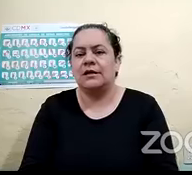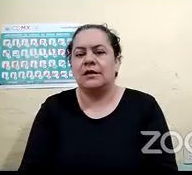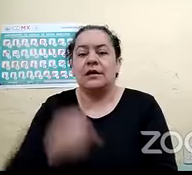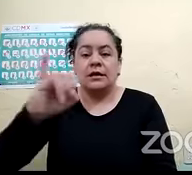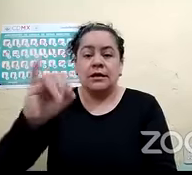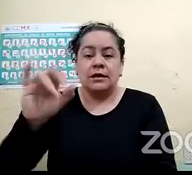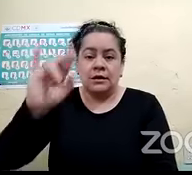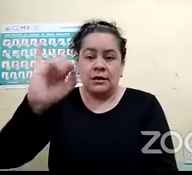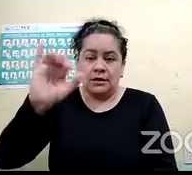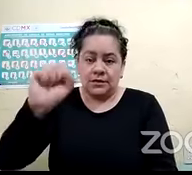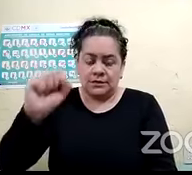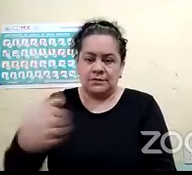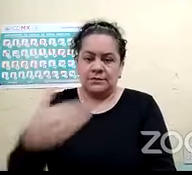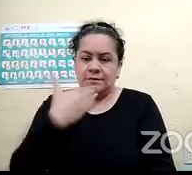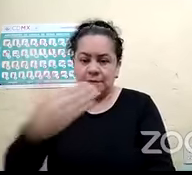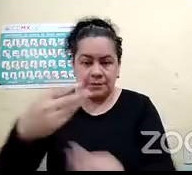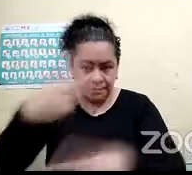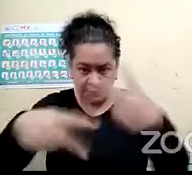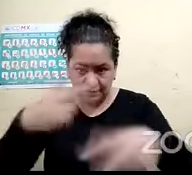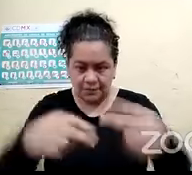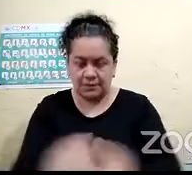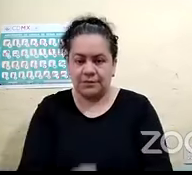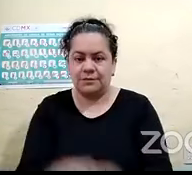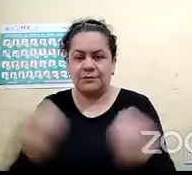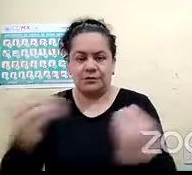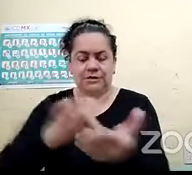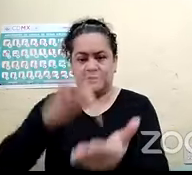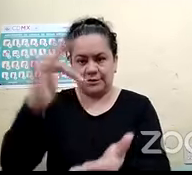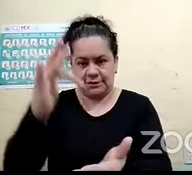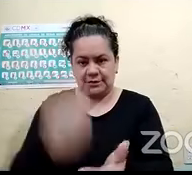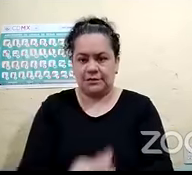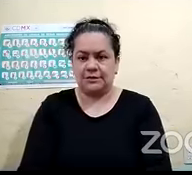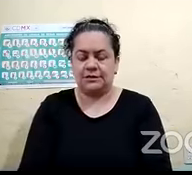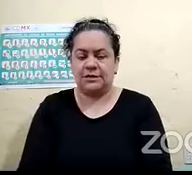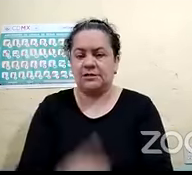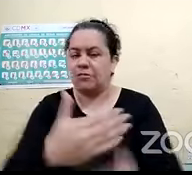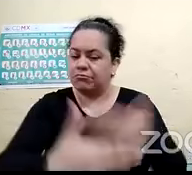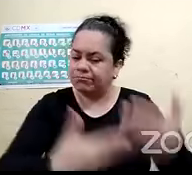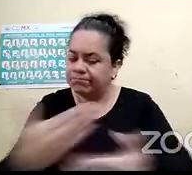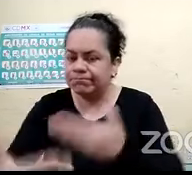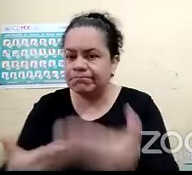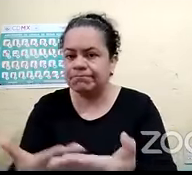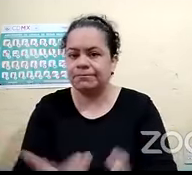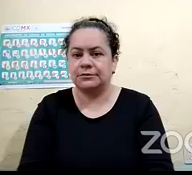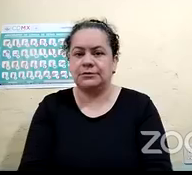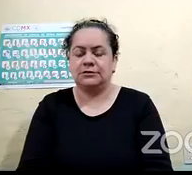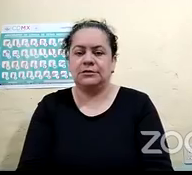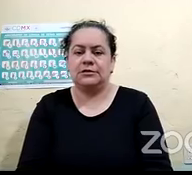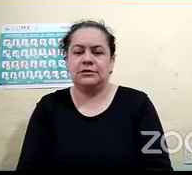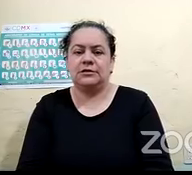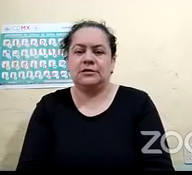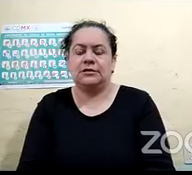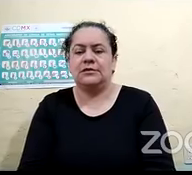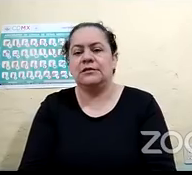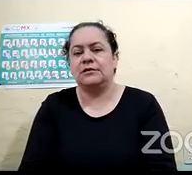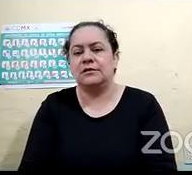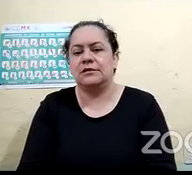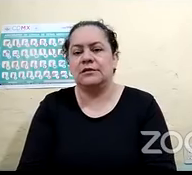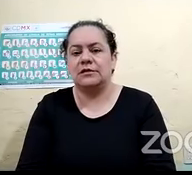Bienvenida. Gracias. Un placer poder colaborar en este espacio para hacer